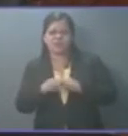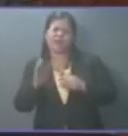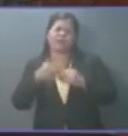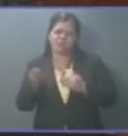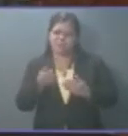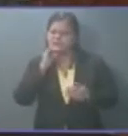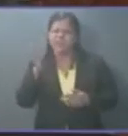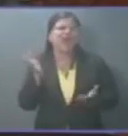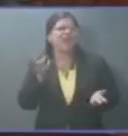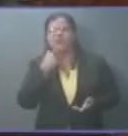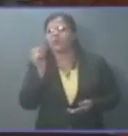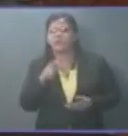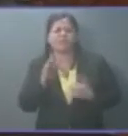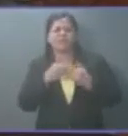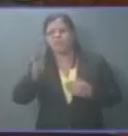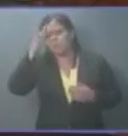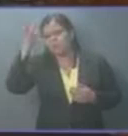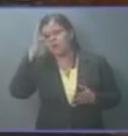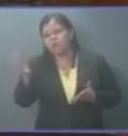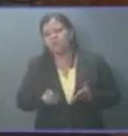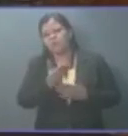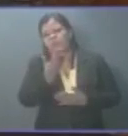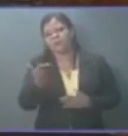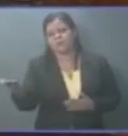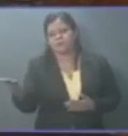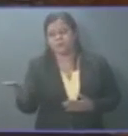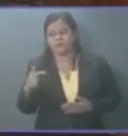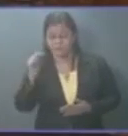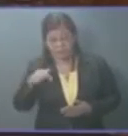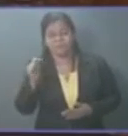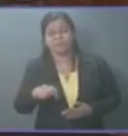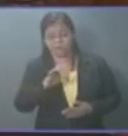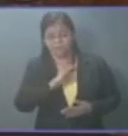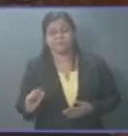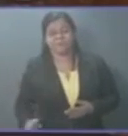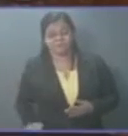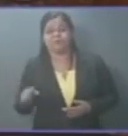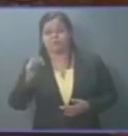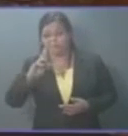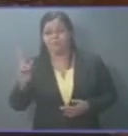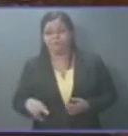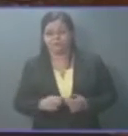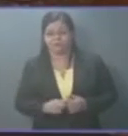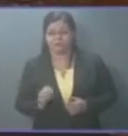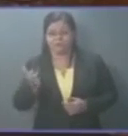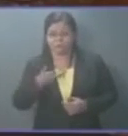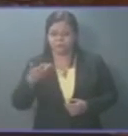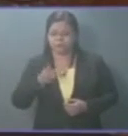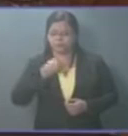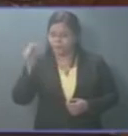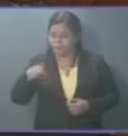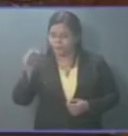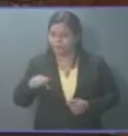decir que eso no se vale y se van a inventar otra cosa. Eso es lo que está pasando hoy en este país. Eso es lo que está pasando hoy